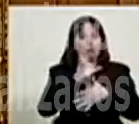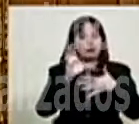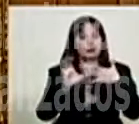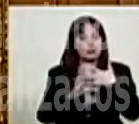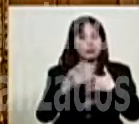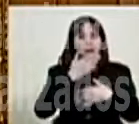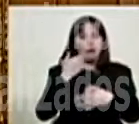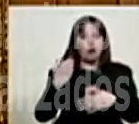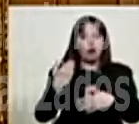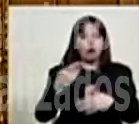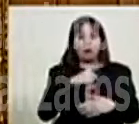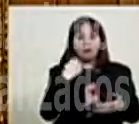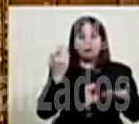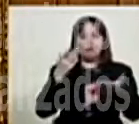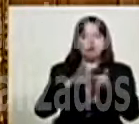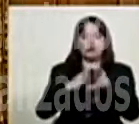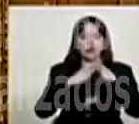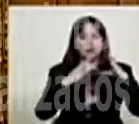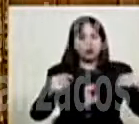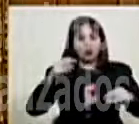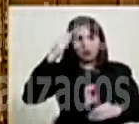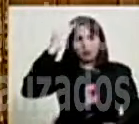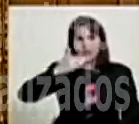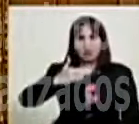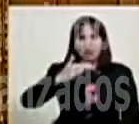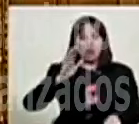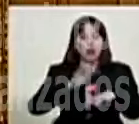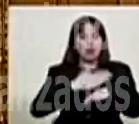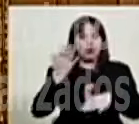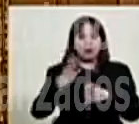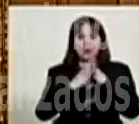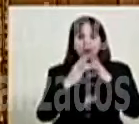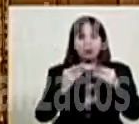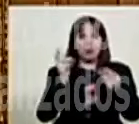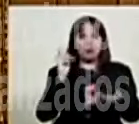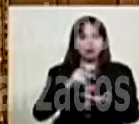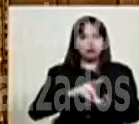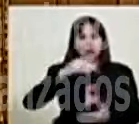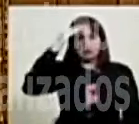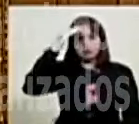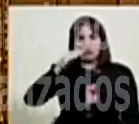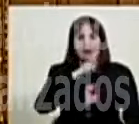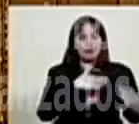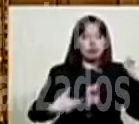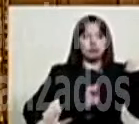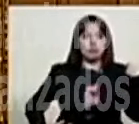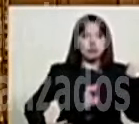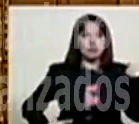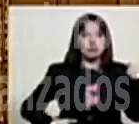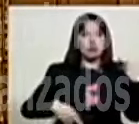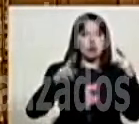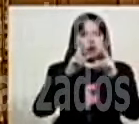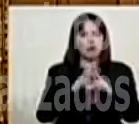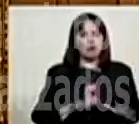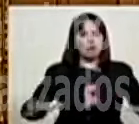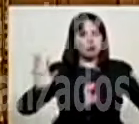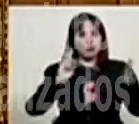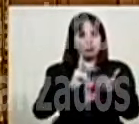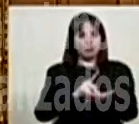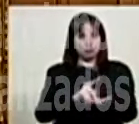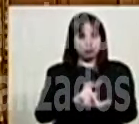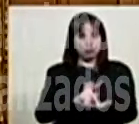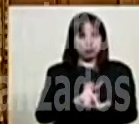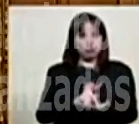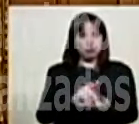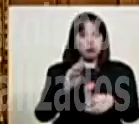En un acto donde se sabe que las altas autoridades civiles y militares y el presidente de la república asisten con